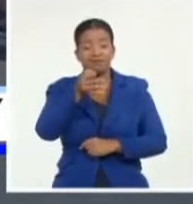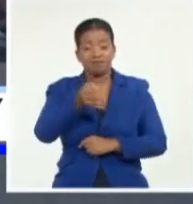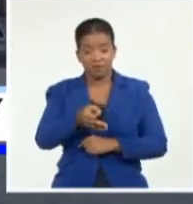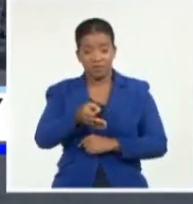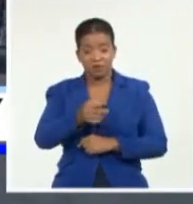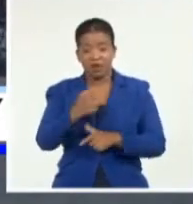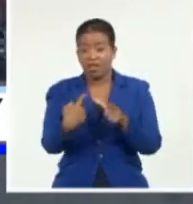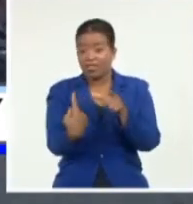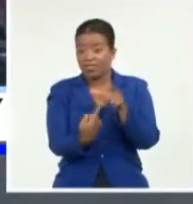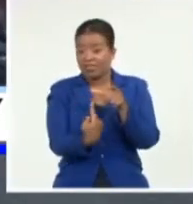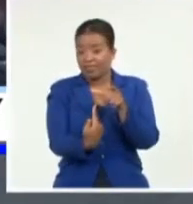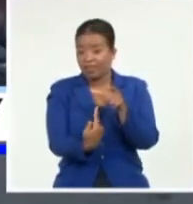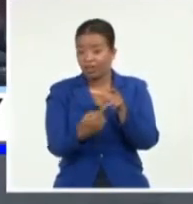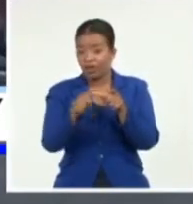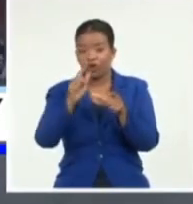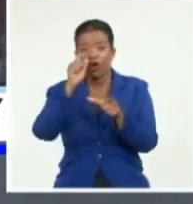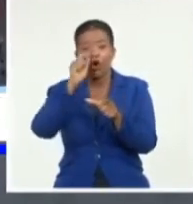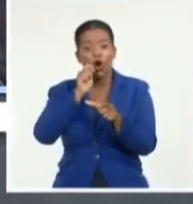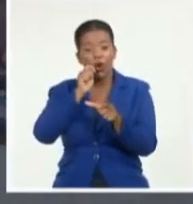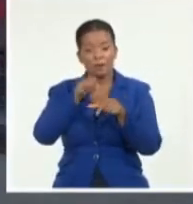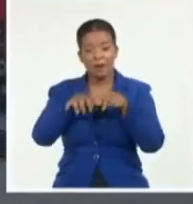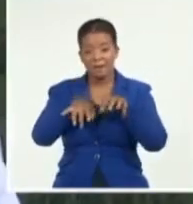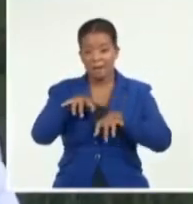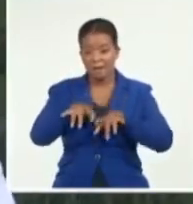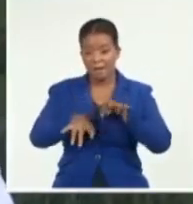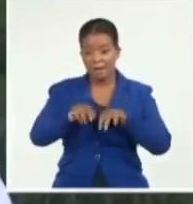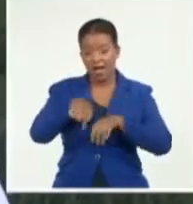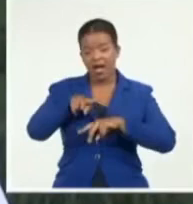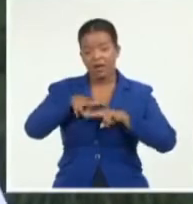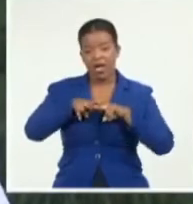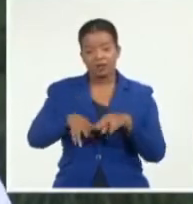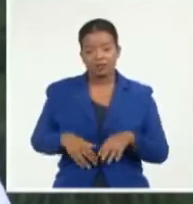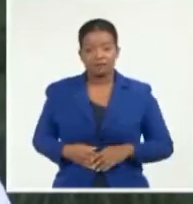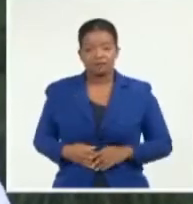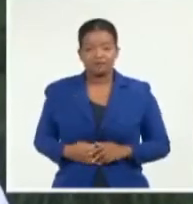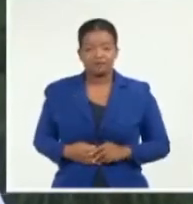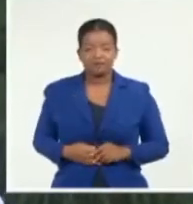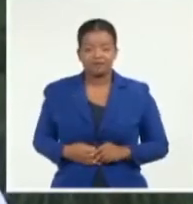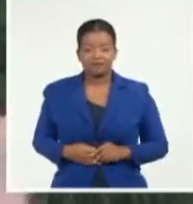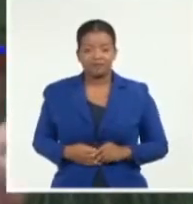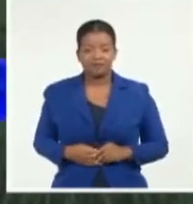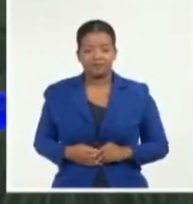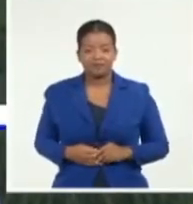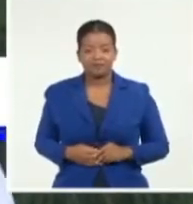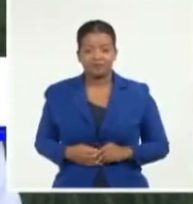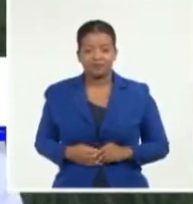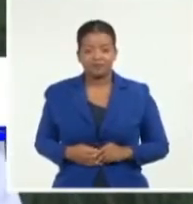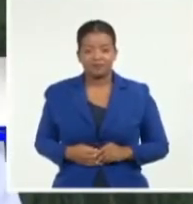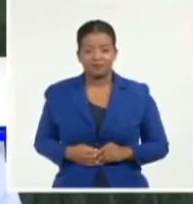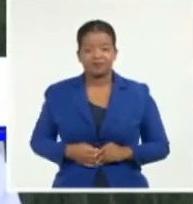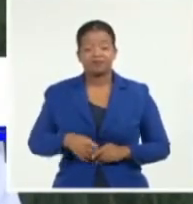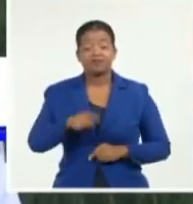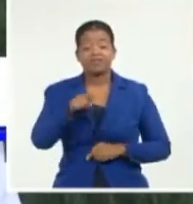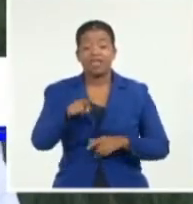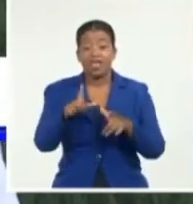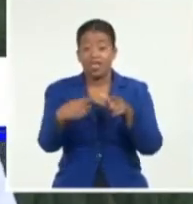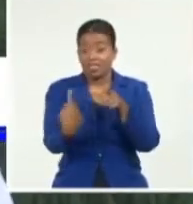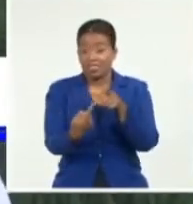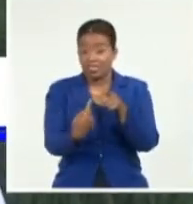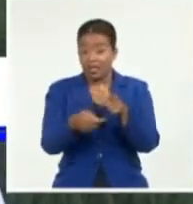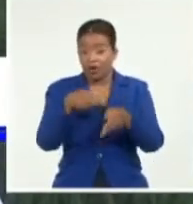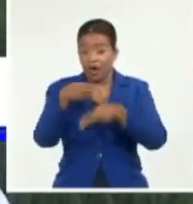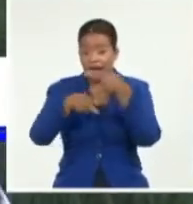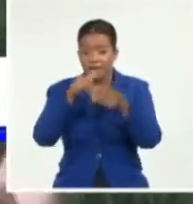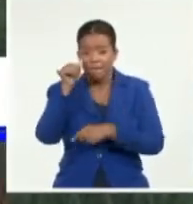del DVD Alejandro Falcón y Cubadentro Live in Habana. Lo grabamos frente a la iglesia de Regla, en ese